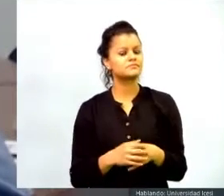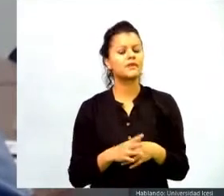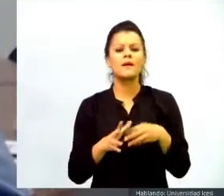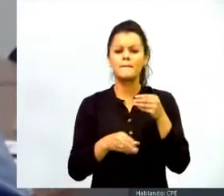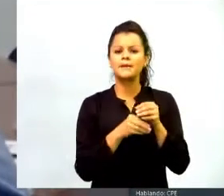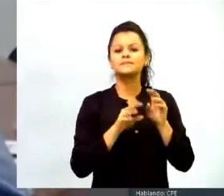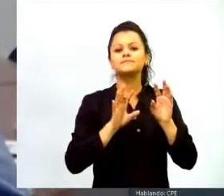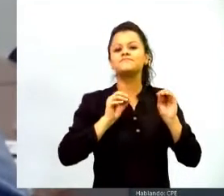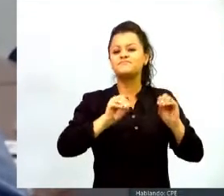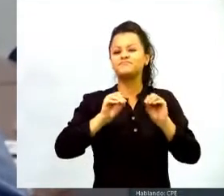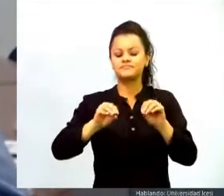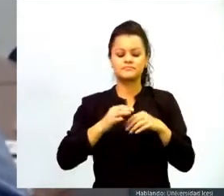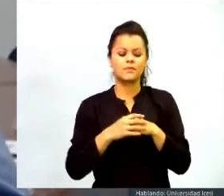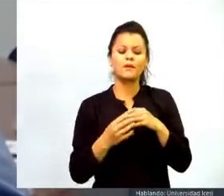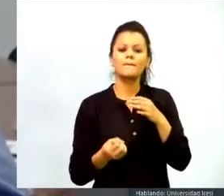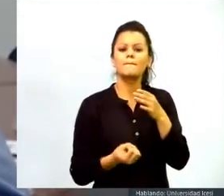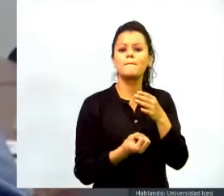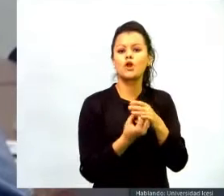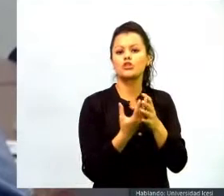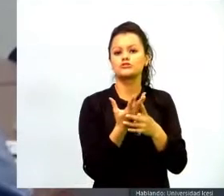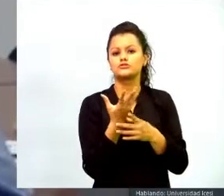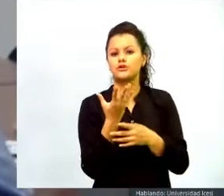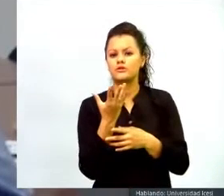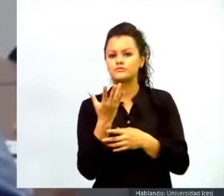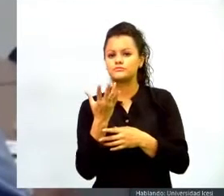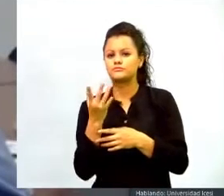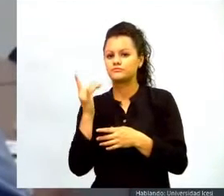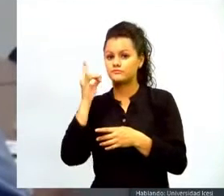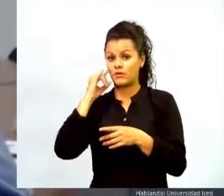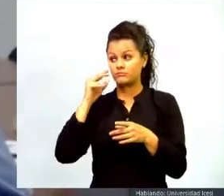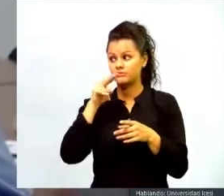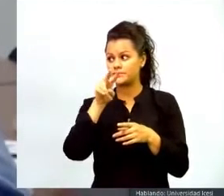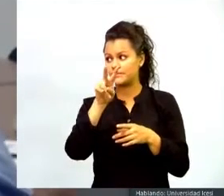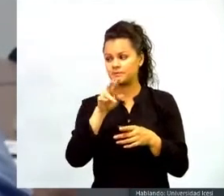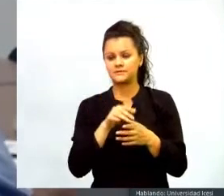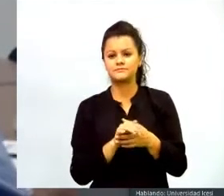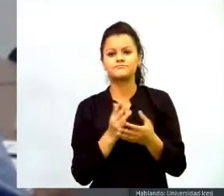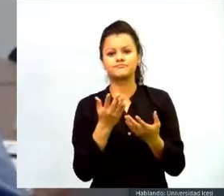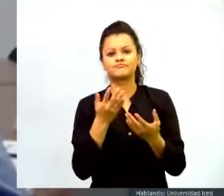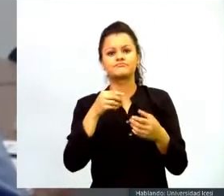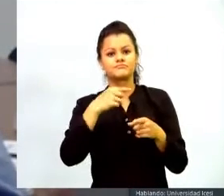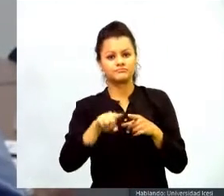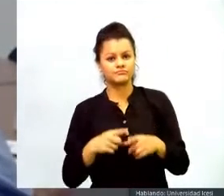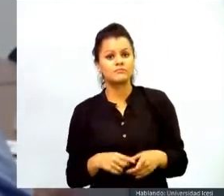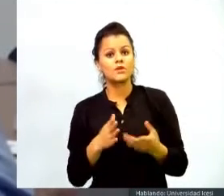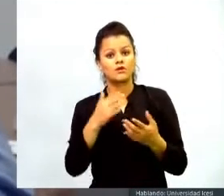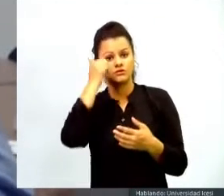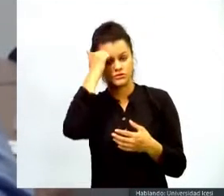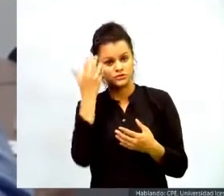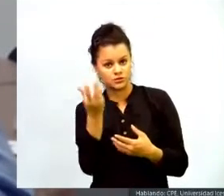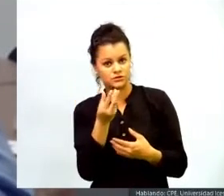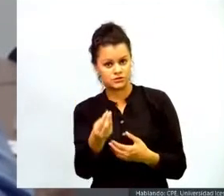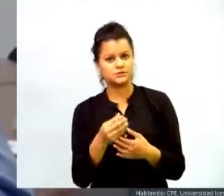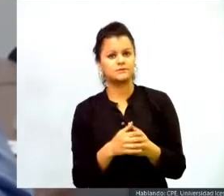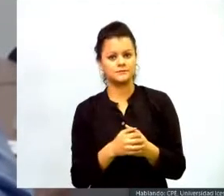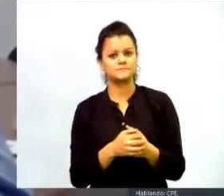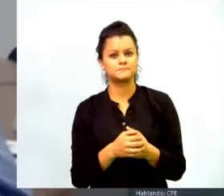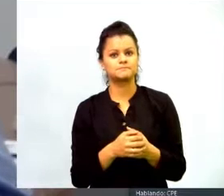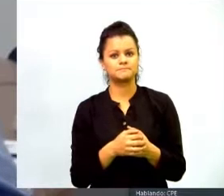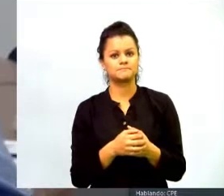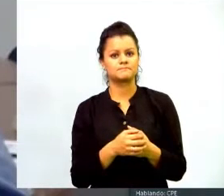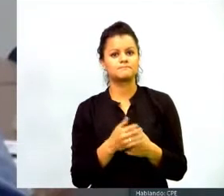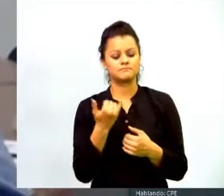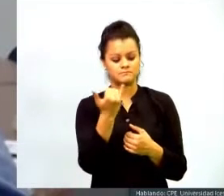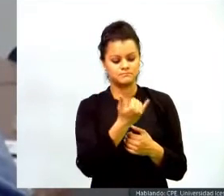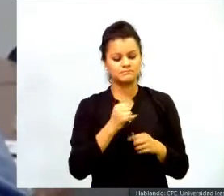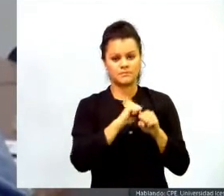multilégica con los docentes acompañándonos a todo en el que ahora definen proyectos